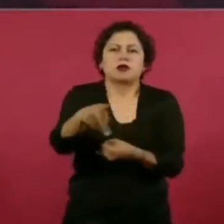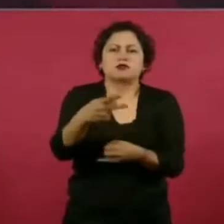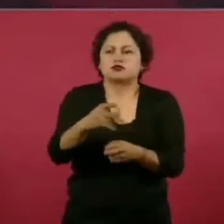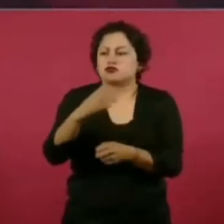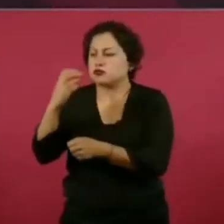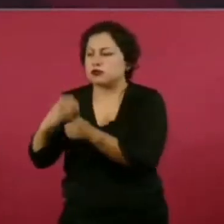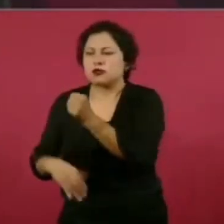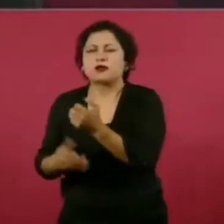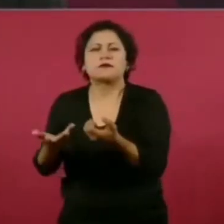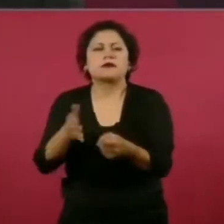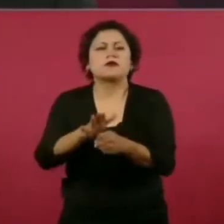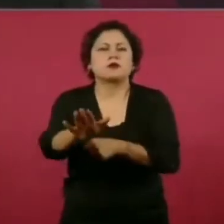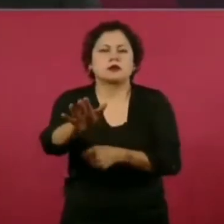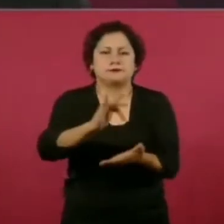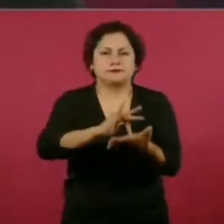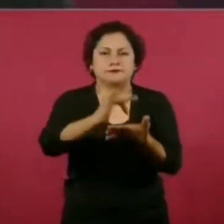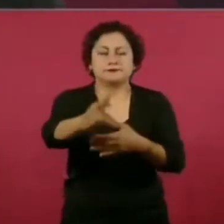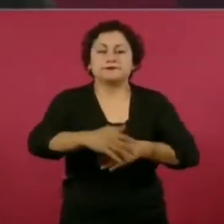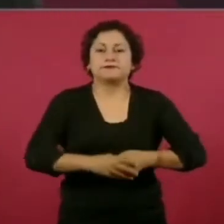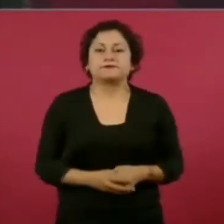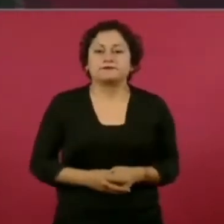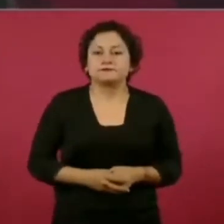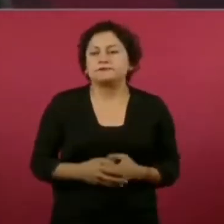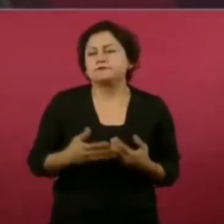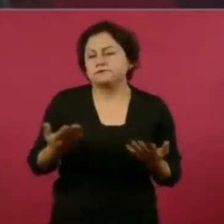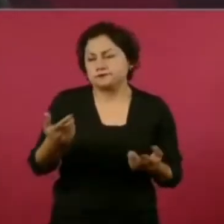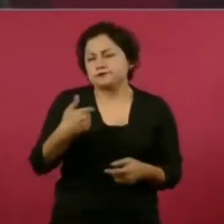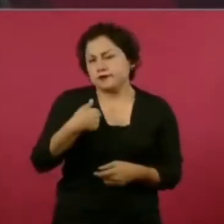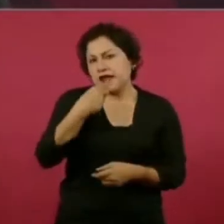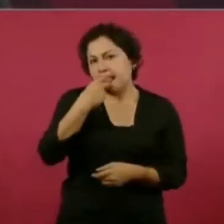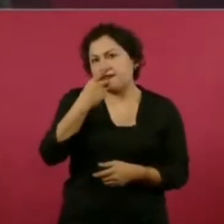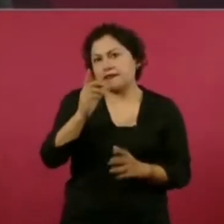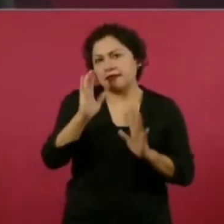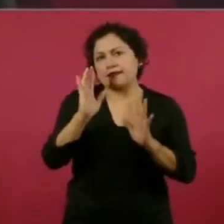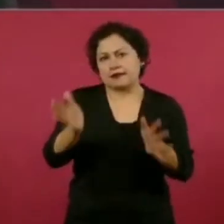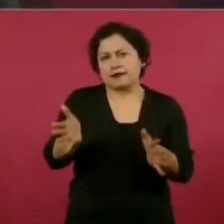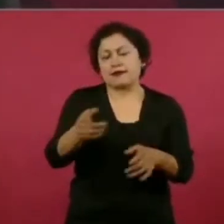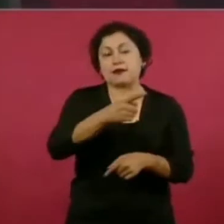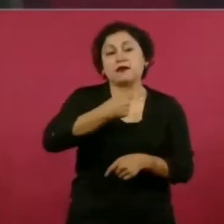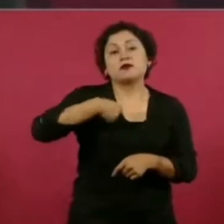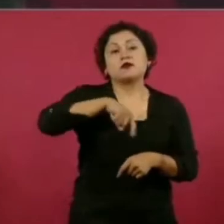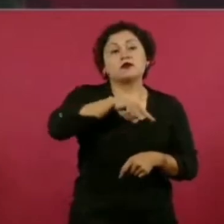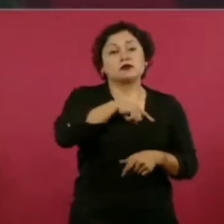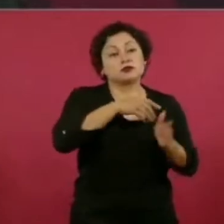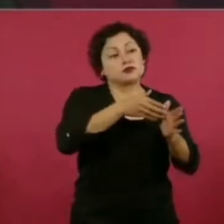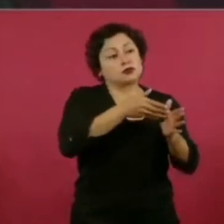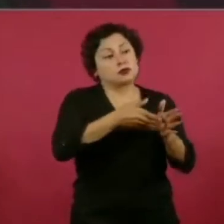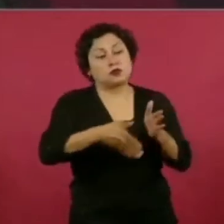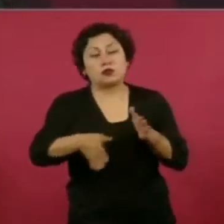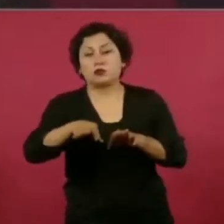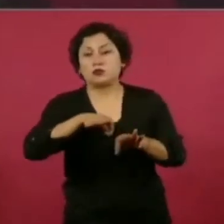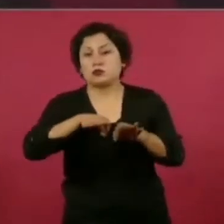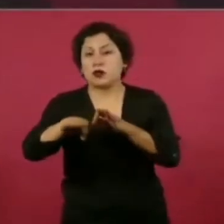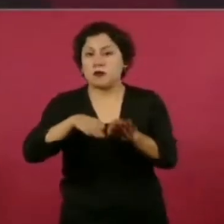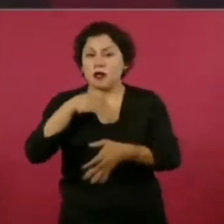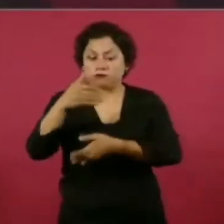ya te dije que nosotros hemos avanzado mucho, pero fue